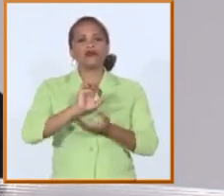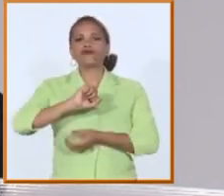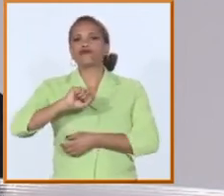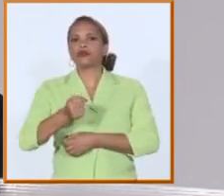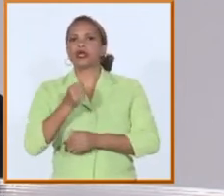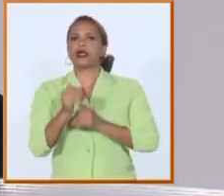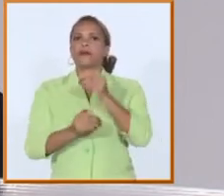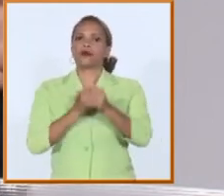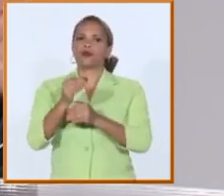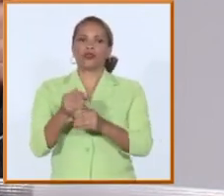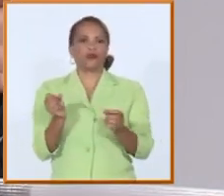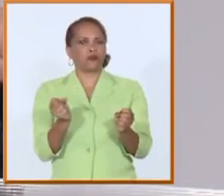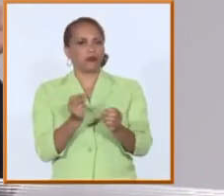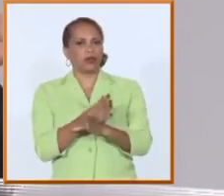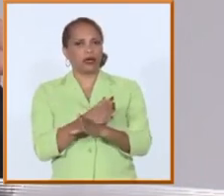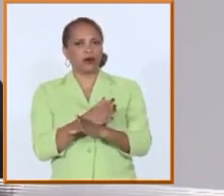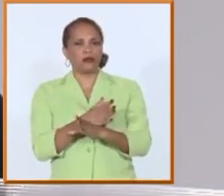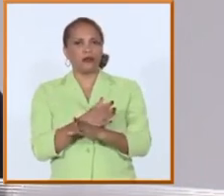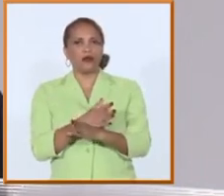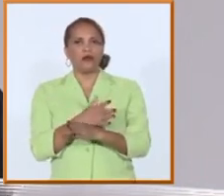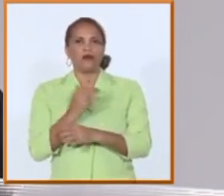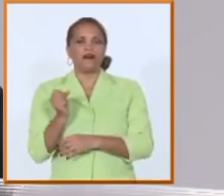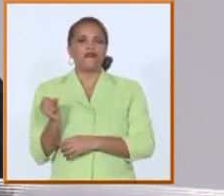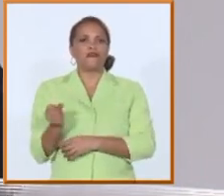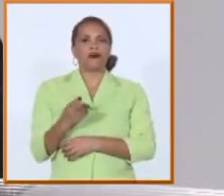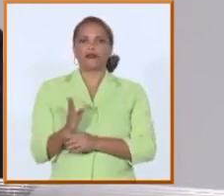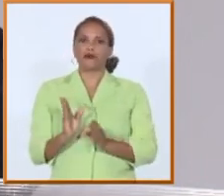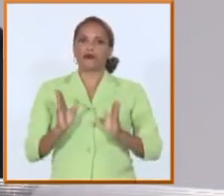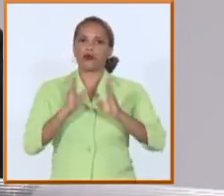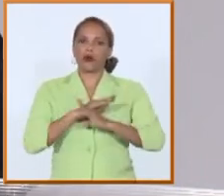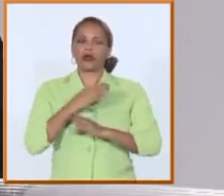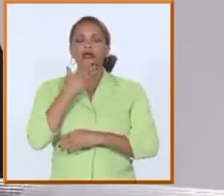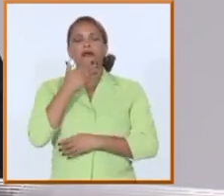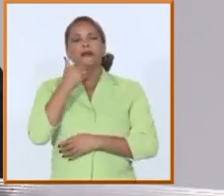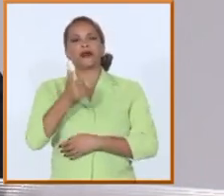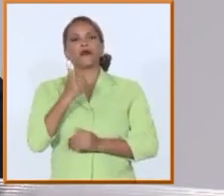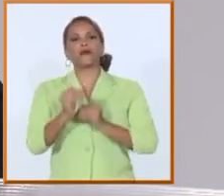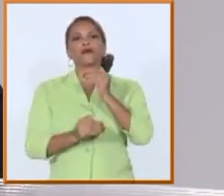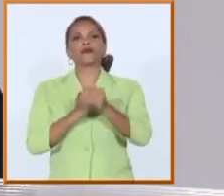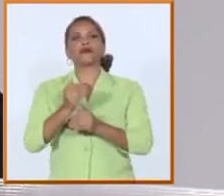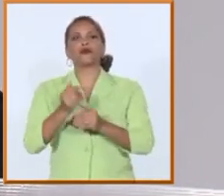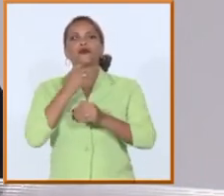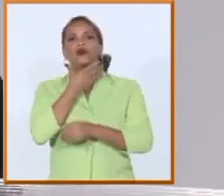transparencia y el mejor derecho de nuestros jóvenes a acceder a la universidad nosotros